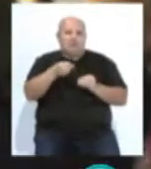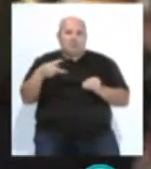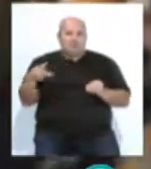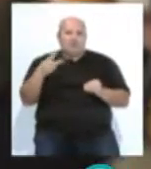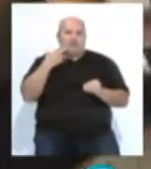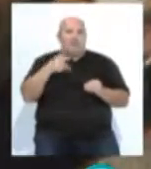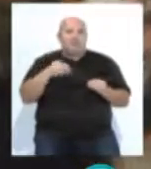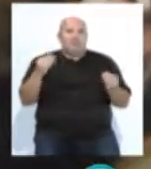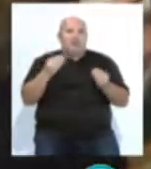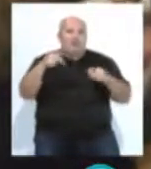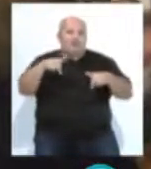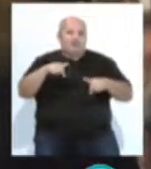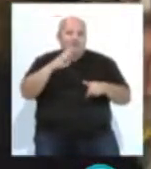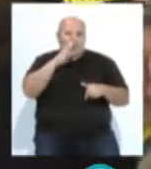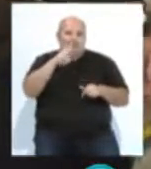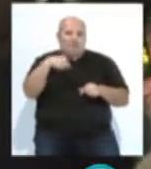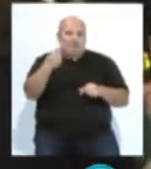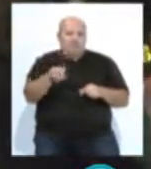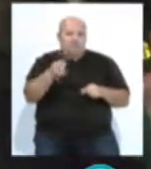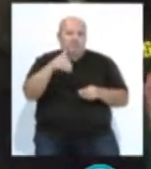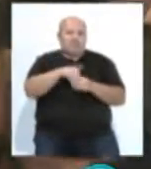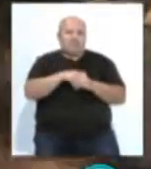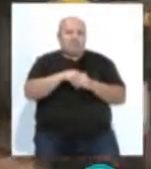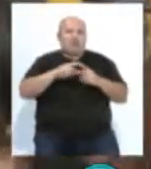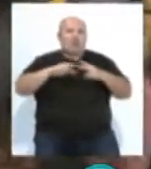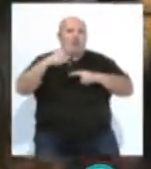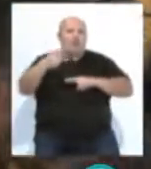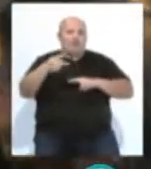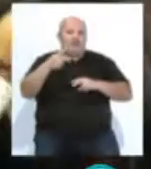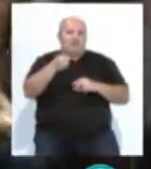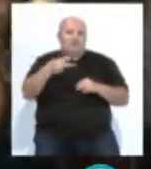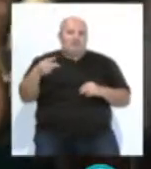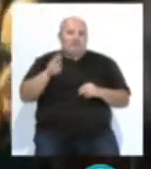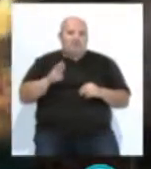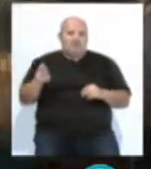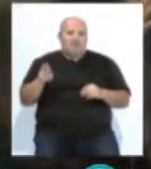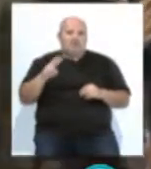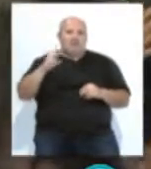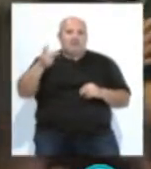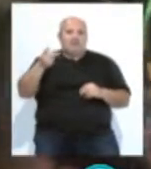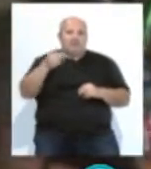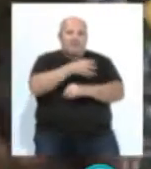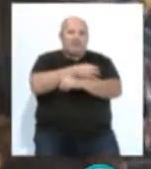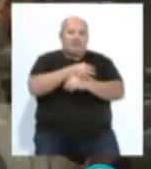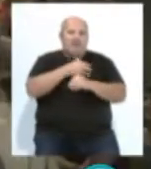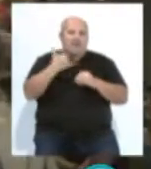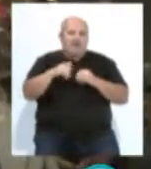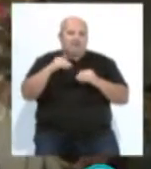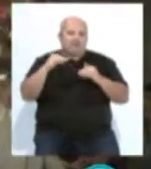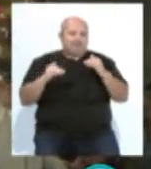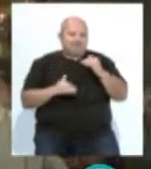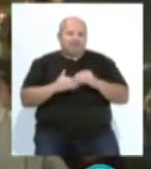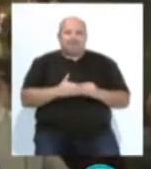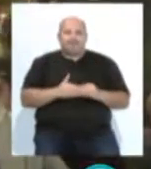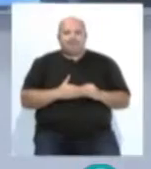que han mejorado en esta ocasión dentro de una confluencia que ha doblado el resultado del PP, la segunda fuerza política en la corporación